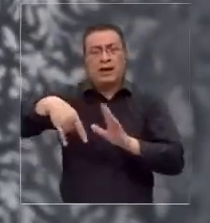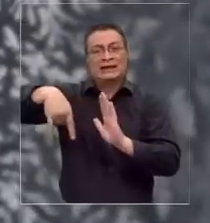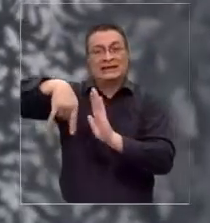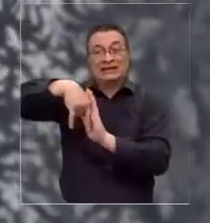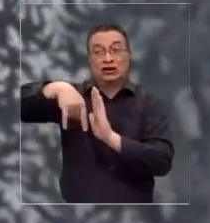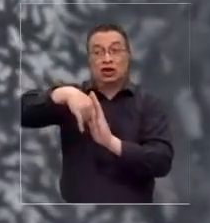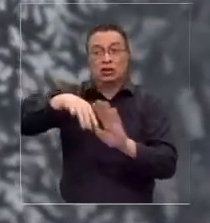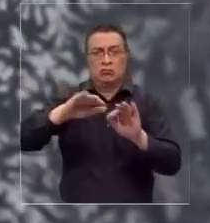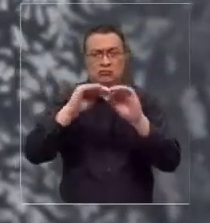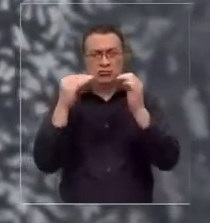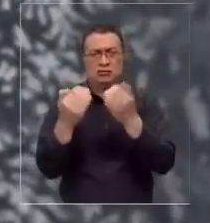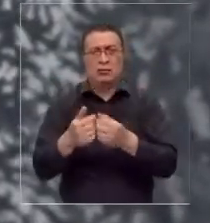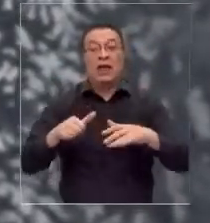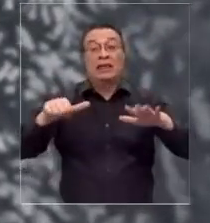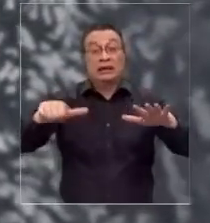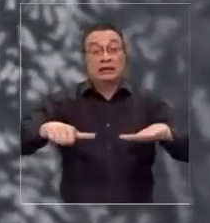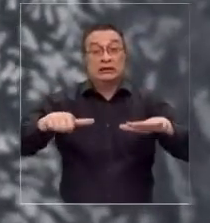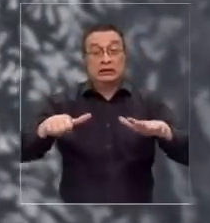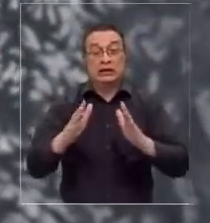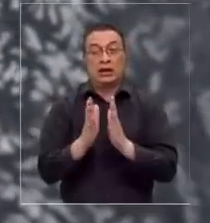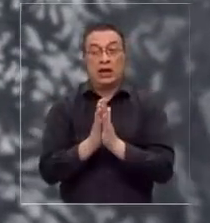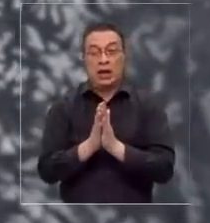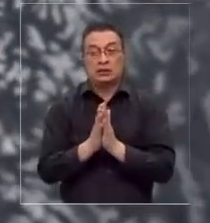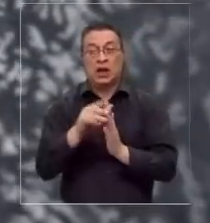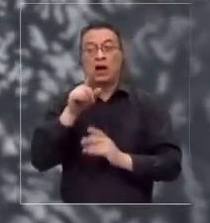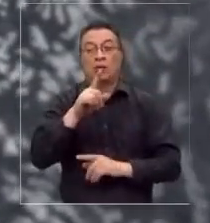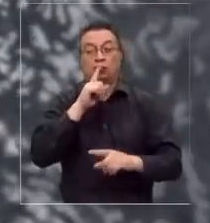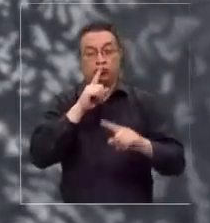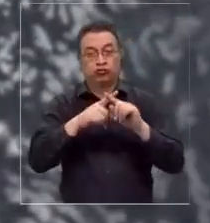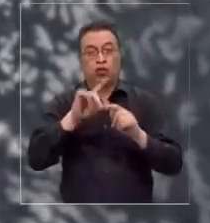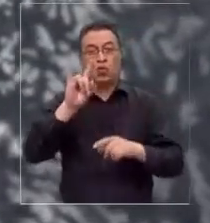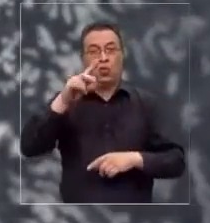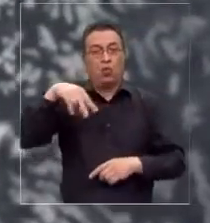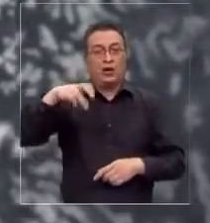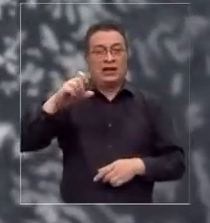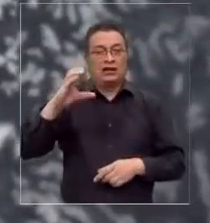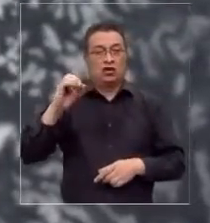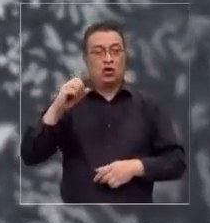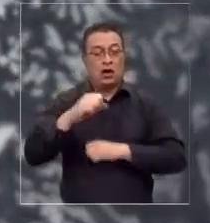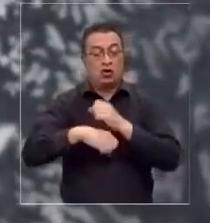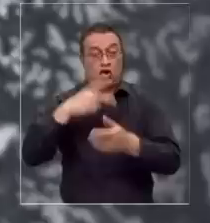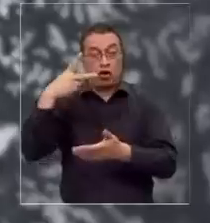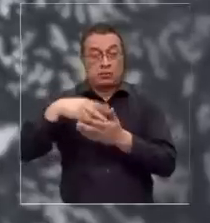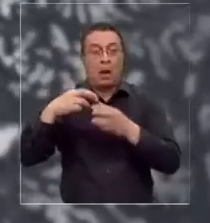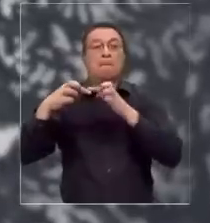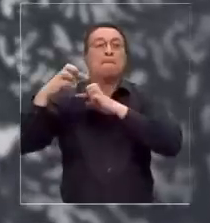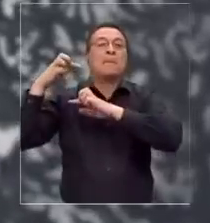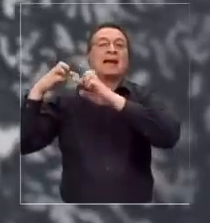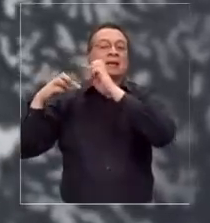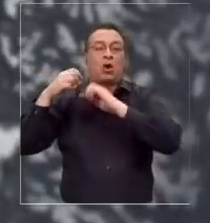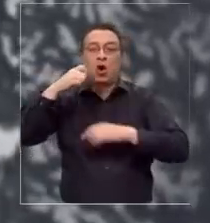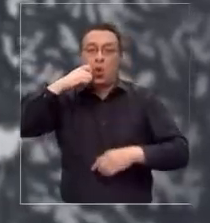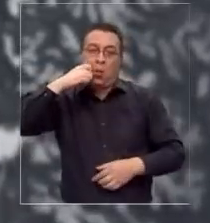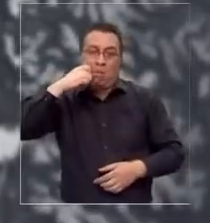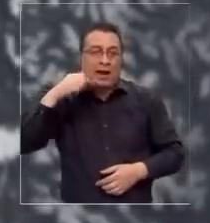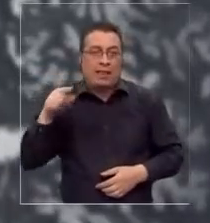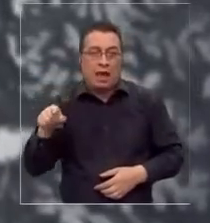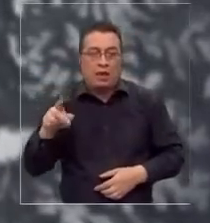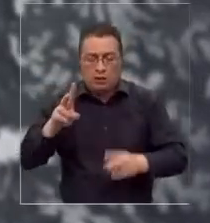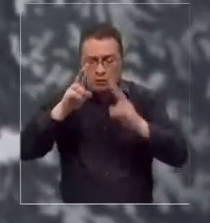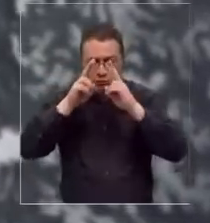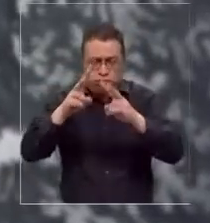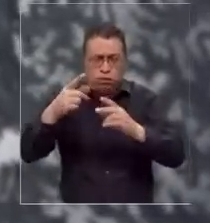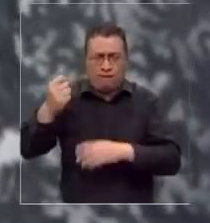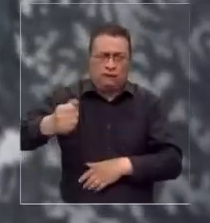Chiloé hay un total de 16 iglesias que fueron denominadas por la UNESCO el año 2000. Patrimonio de la Humanidad. Reconocimiento al